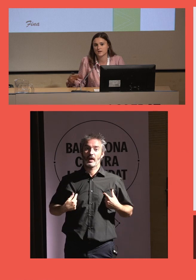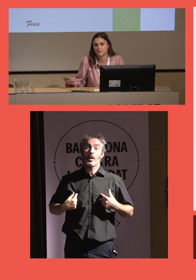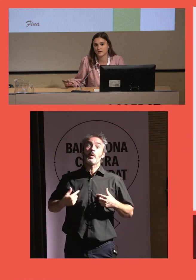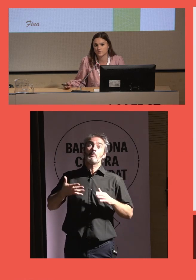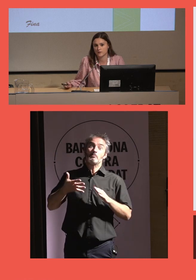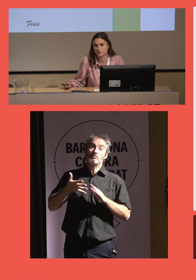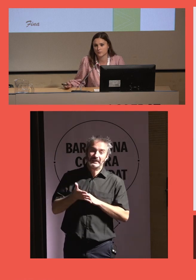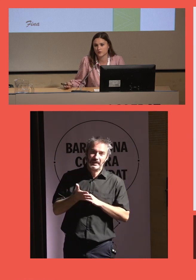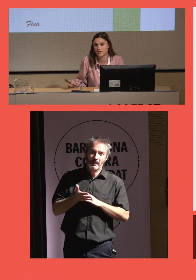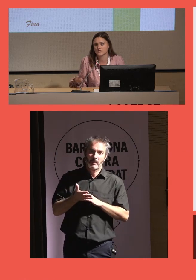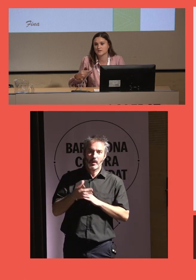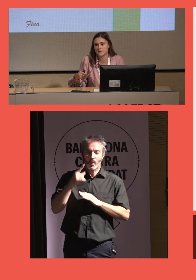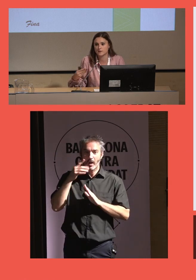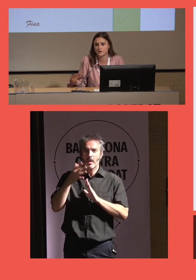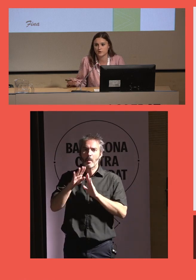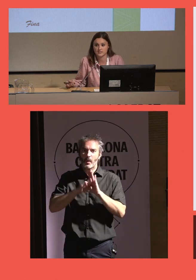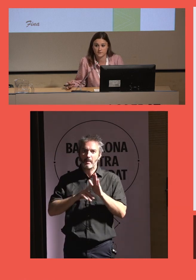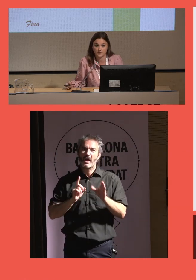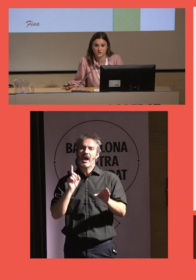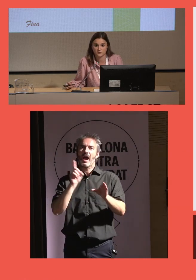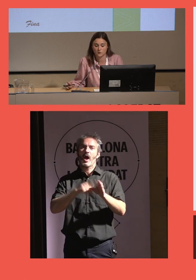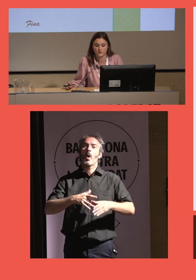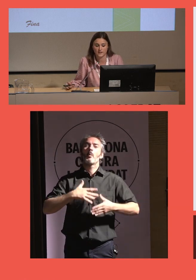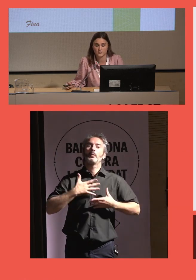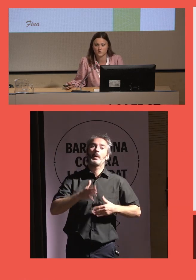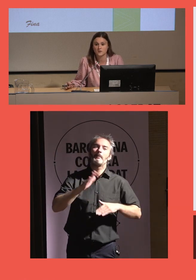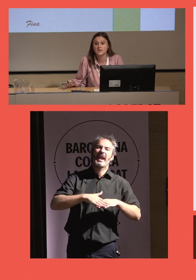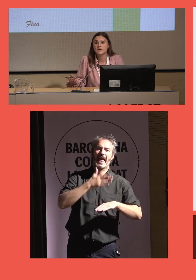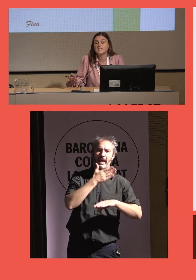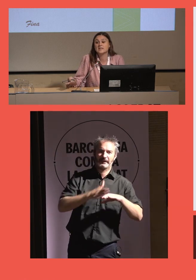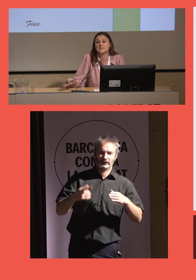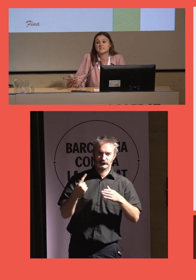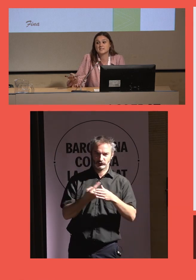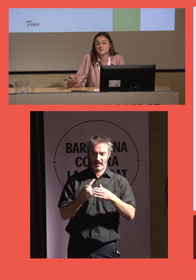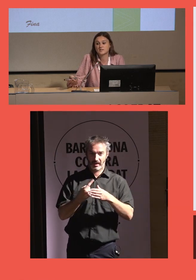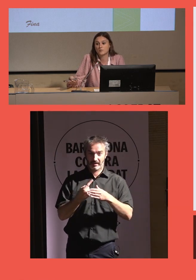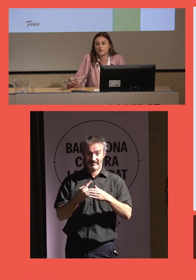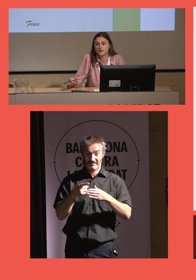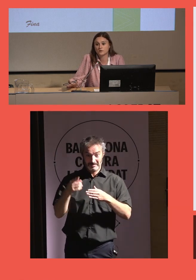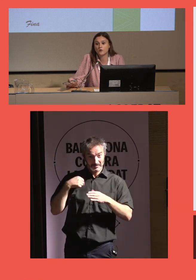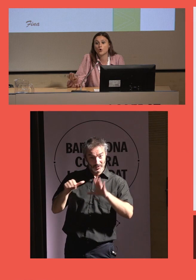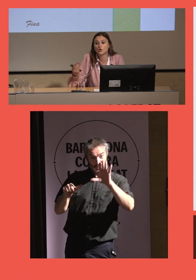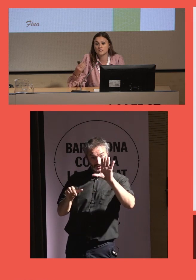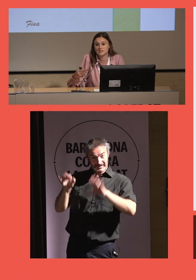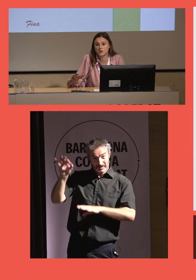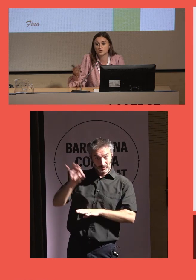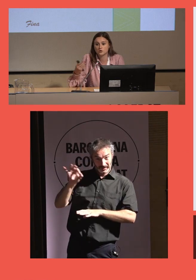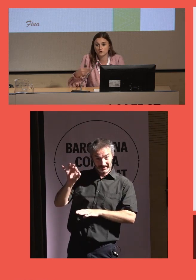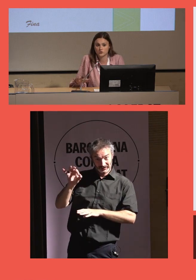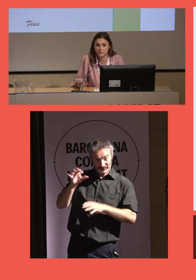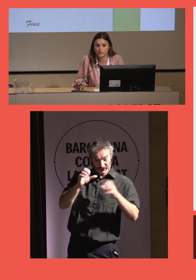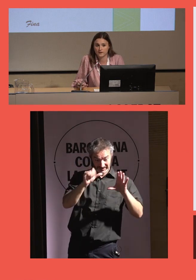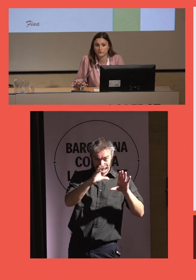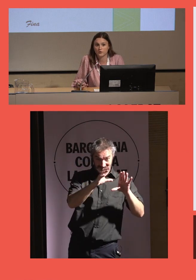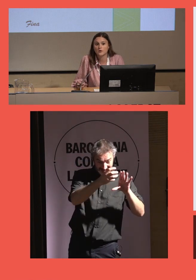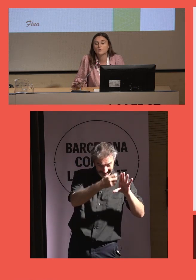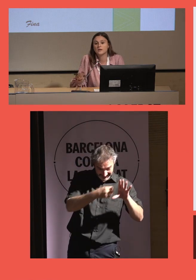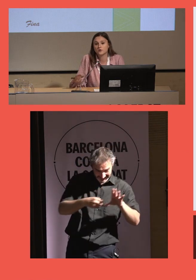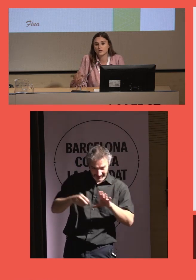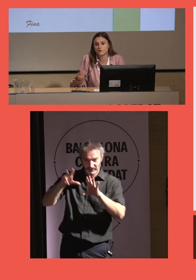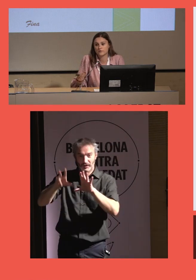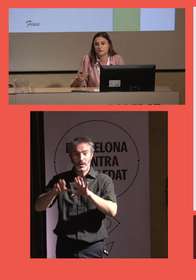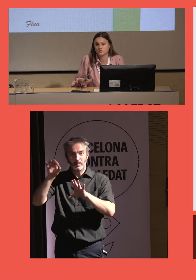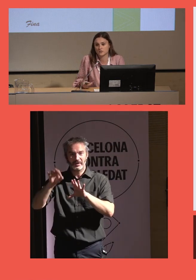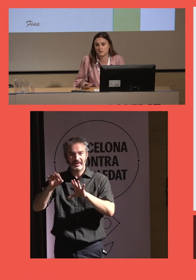por eso habían empatizado con el programa y se habían decidido a ser personas voluntarias. Y de ese 60%, 88,8%